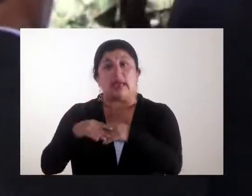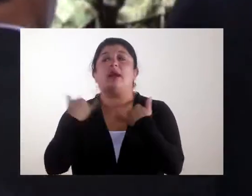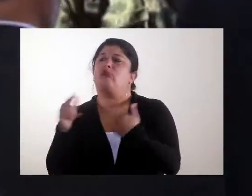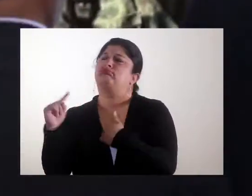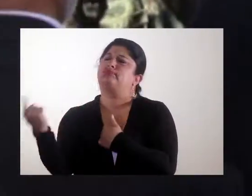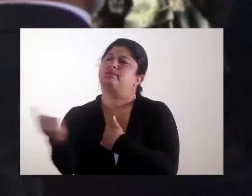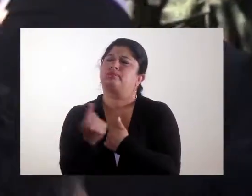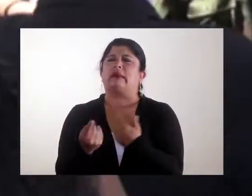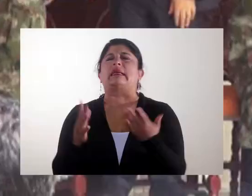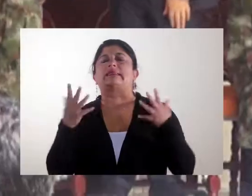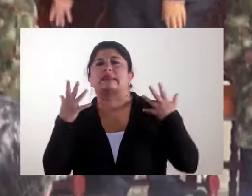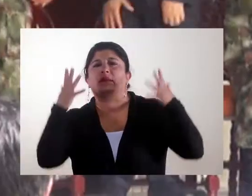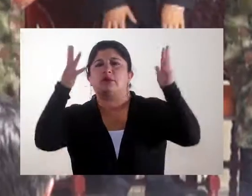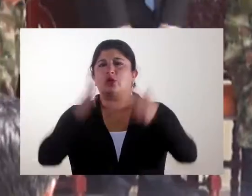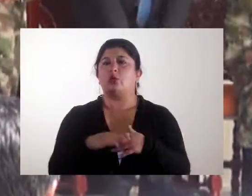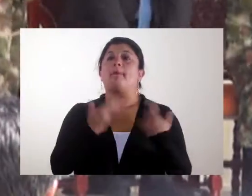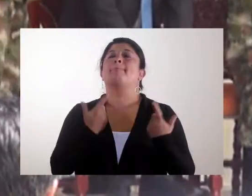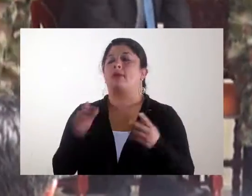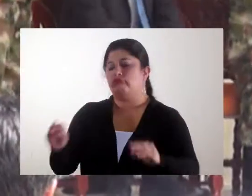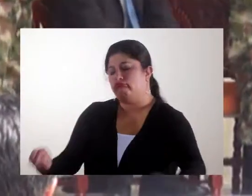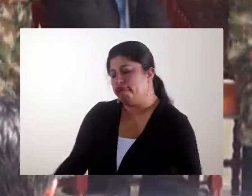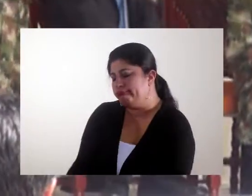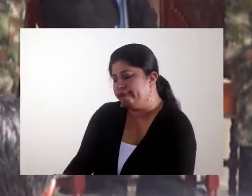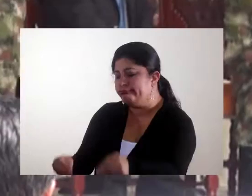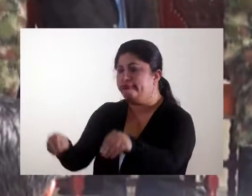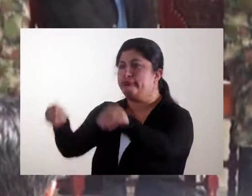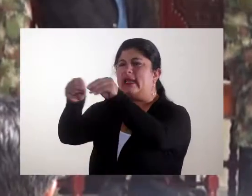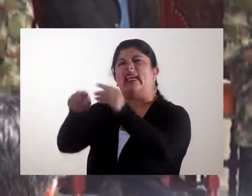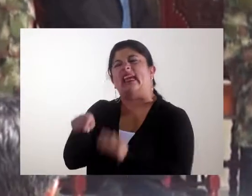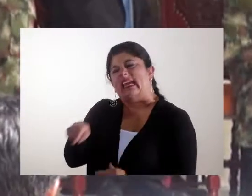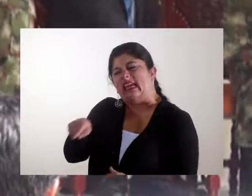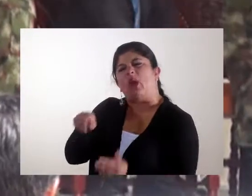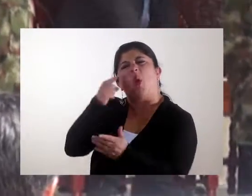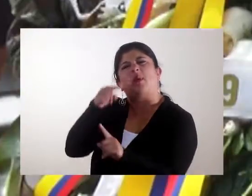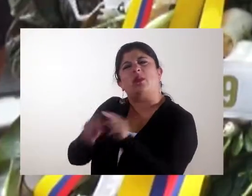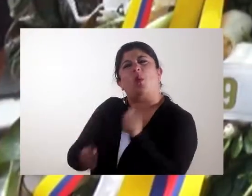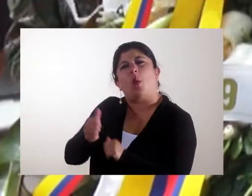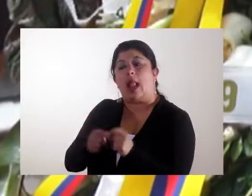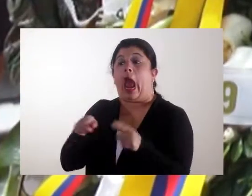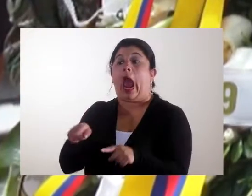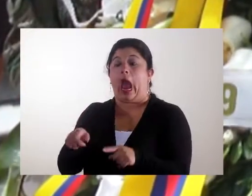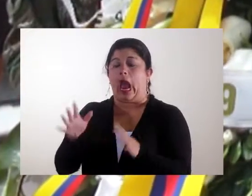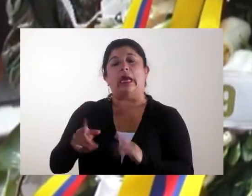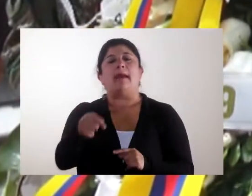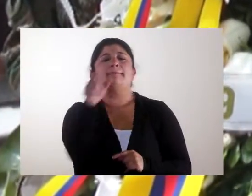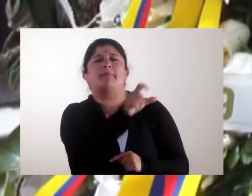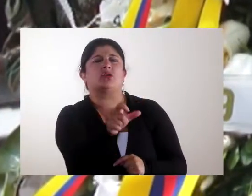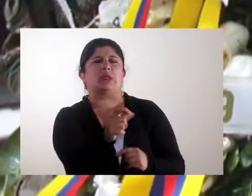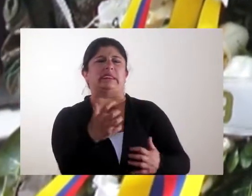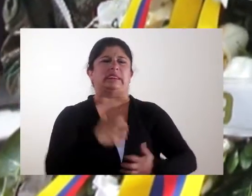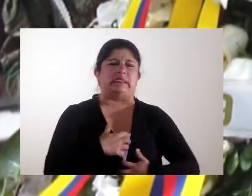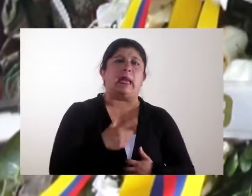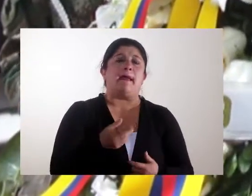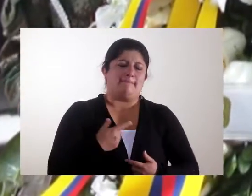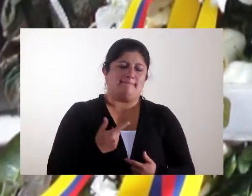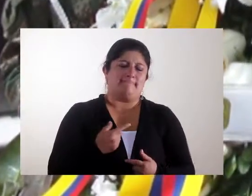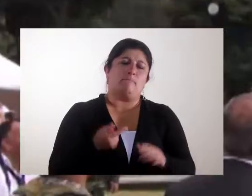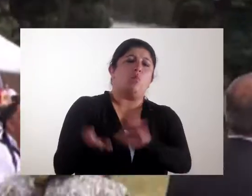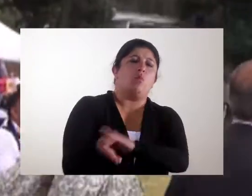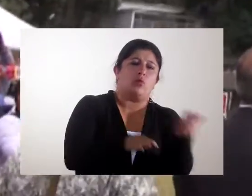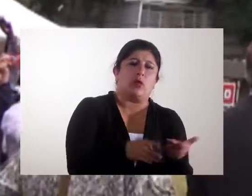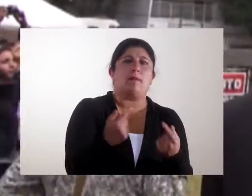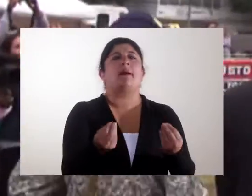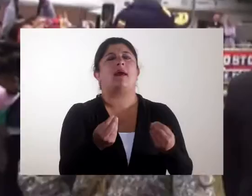Carlos Salazar, director de la Escuela Superior de Guerra, entre otras autoridades, se realizó una sobria ceremonia militar en la cual se develó el